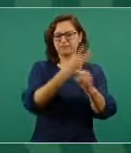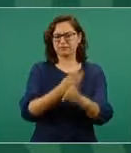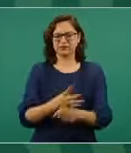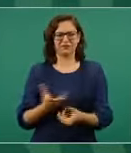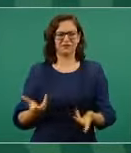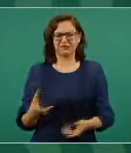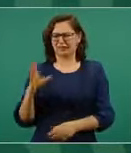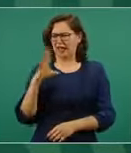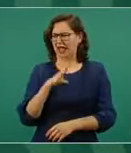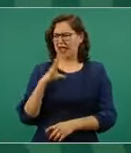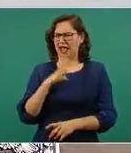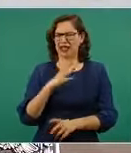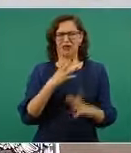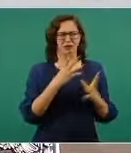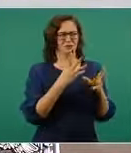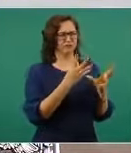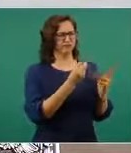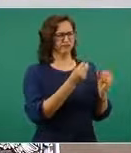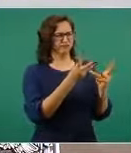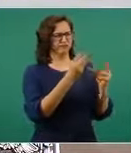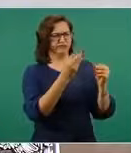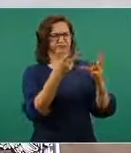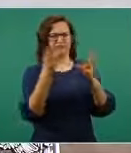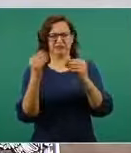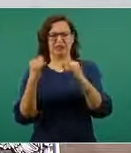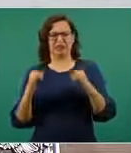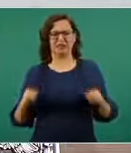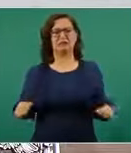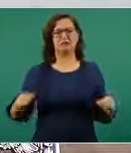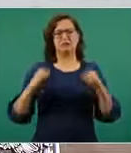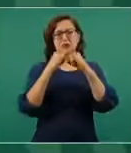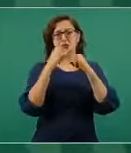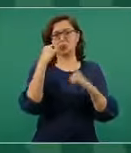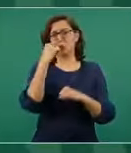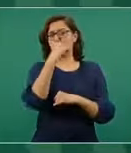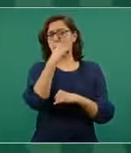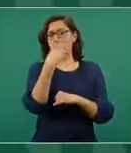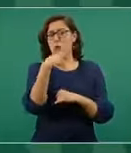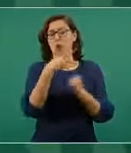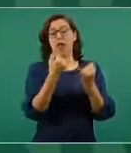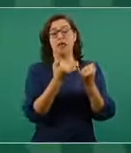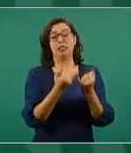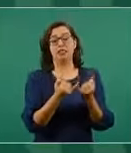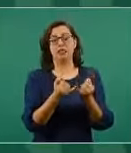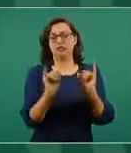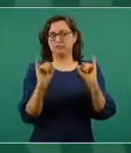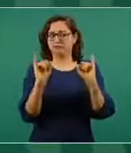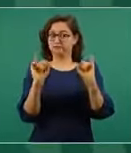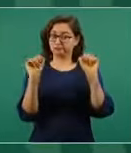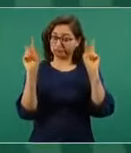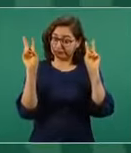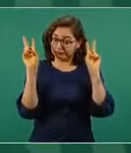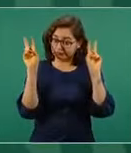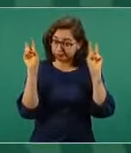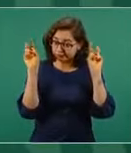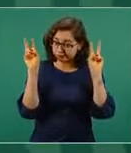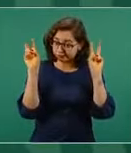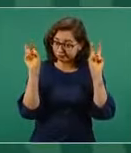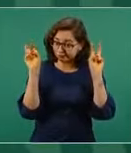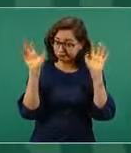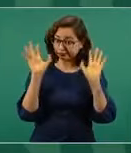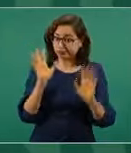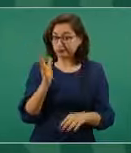autónomos, entre comillas, independientes, entre comillas,